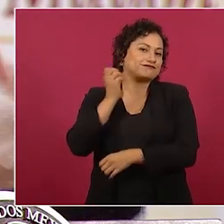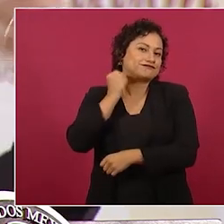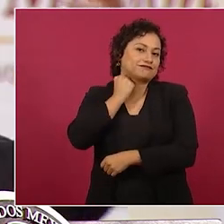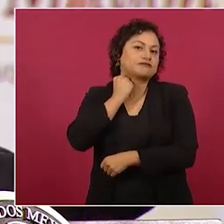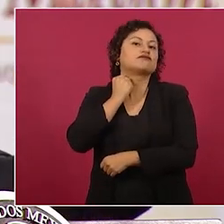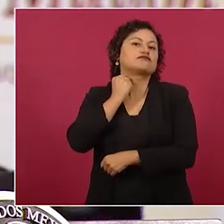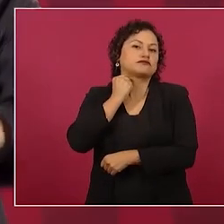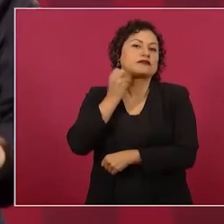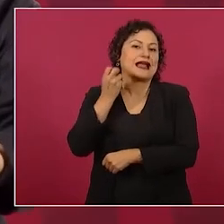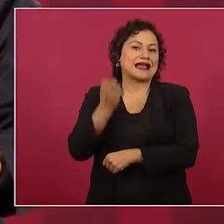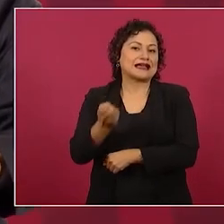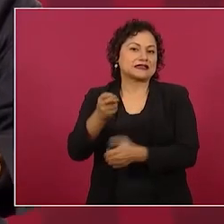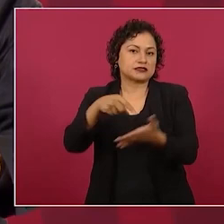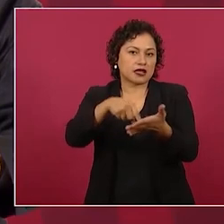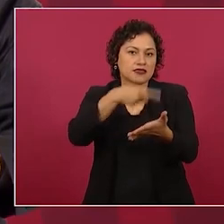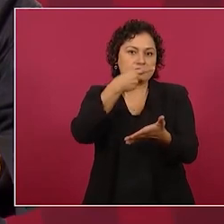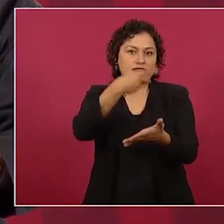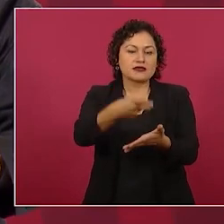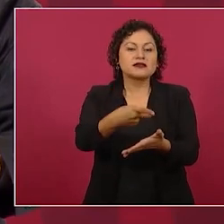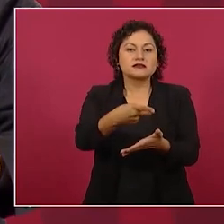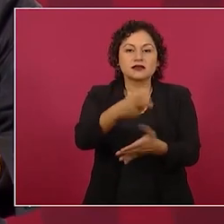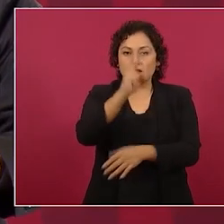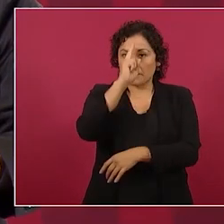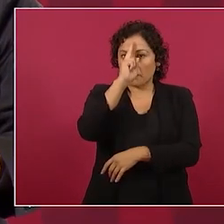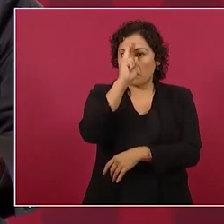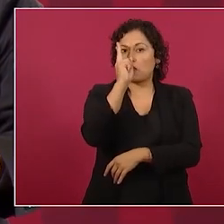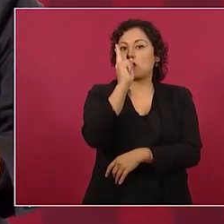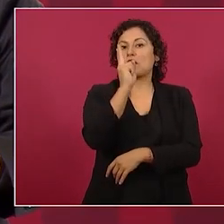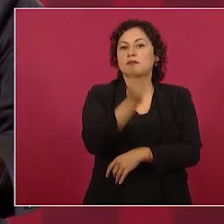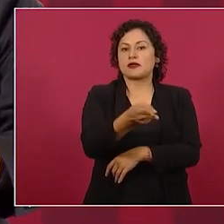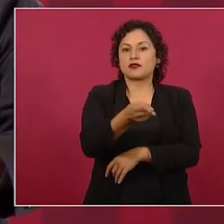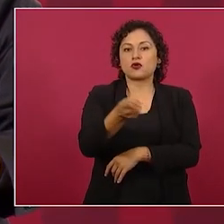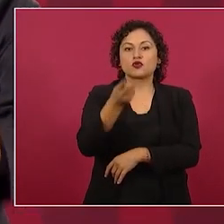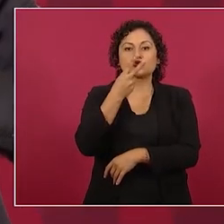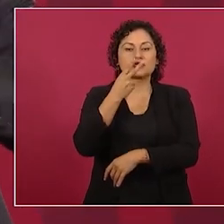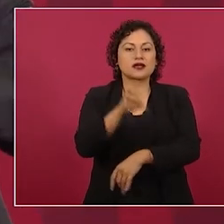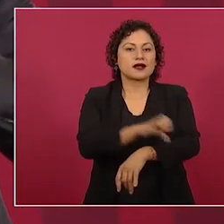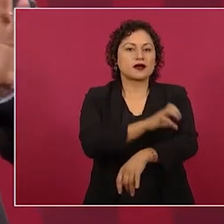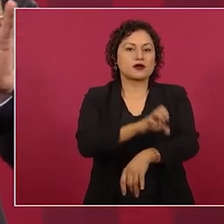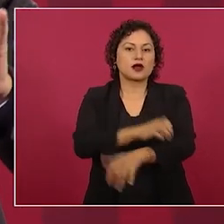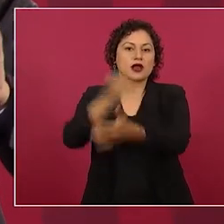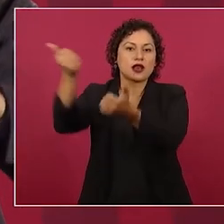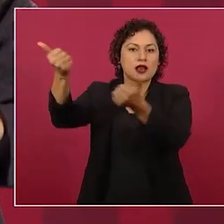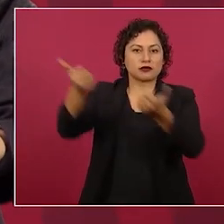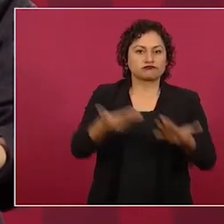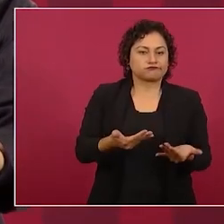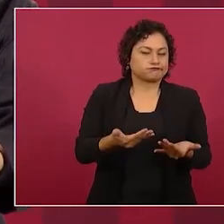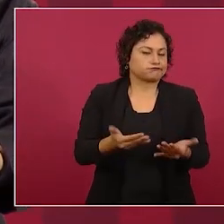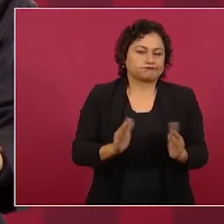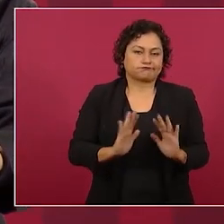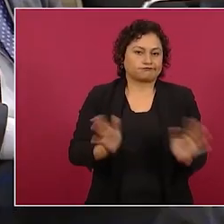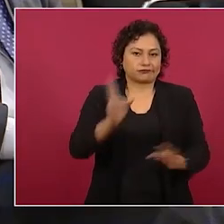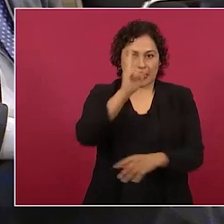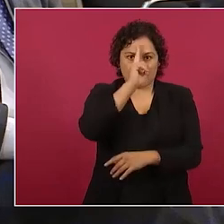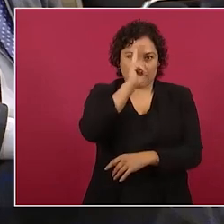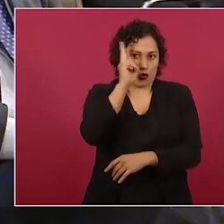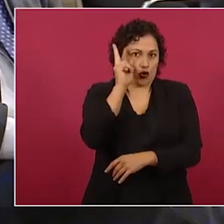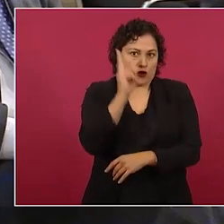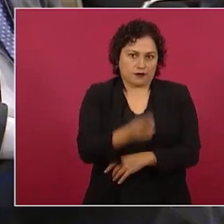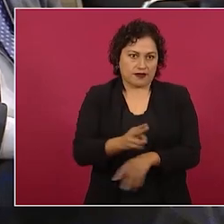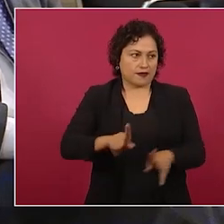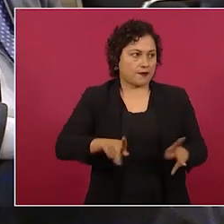la prohibición de la importación de los cigarros electrónicos esto es que ya estará prohibida su